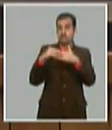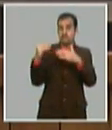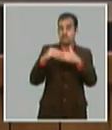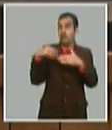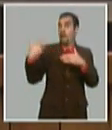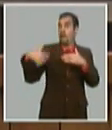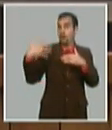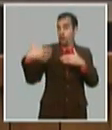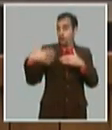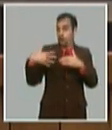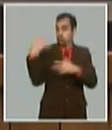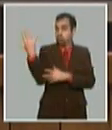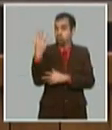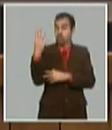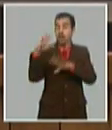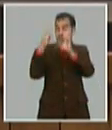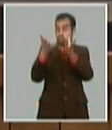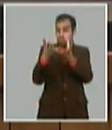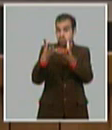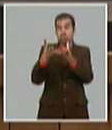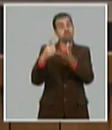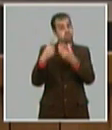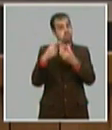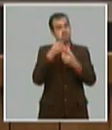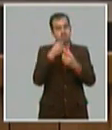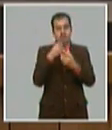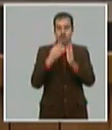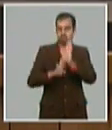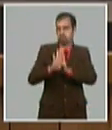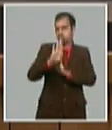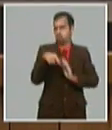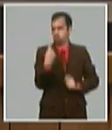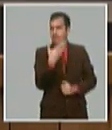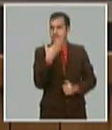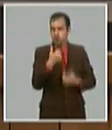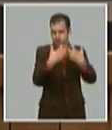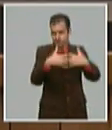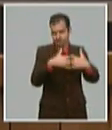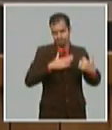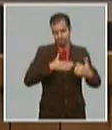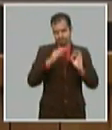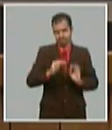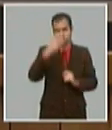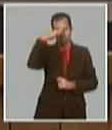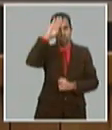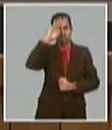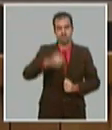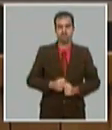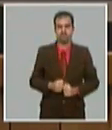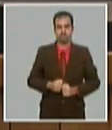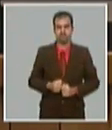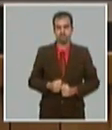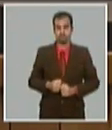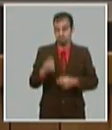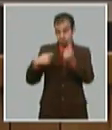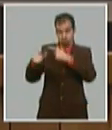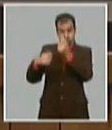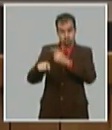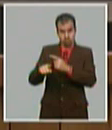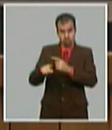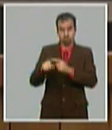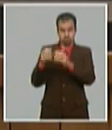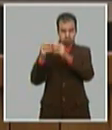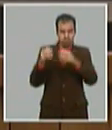y nos dan desarrollo. Bueno, de esas importaciones el 17% se va a destinar a